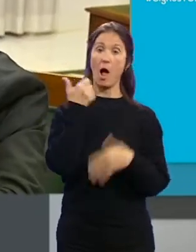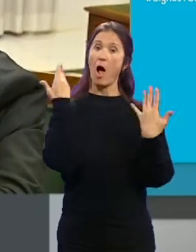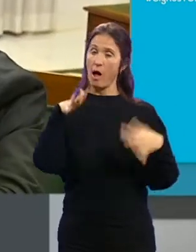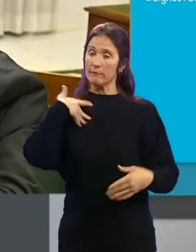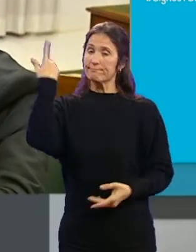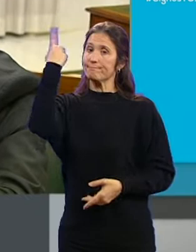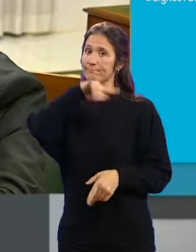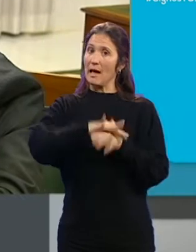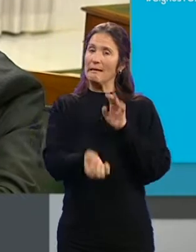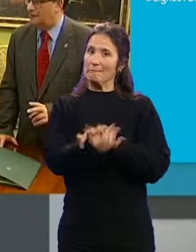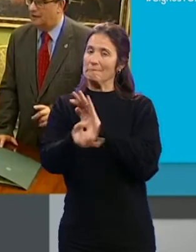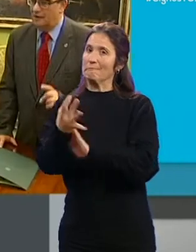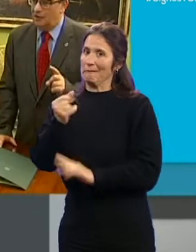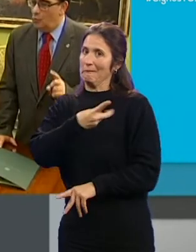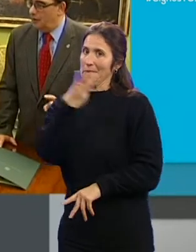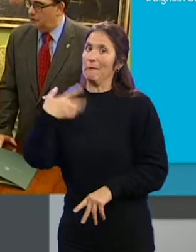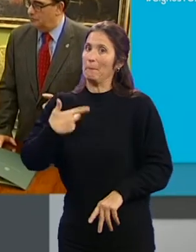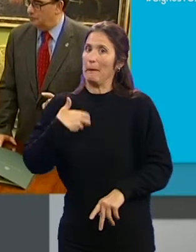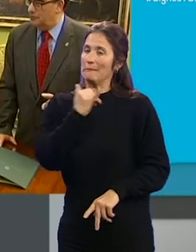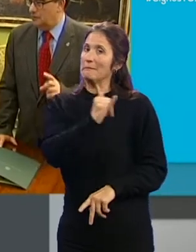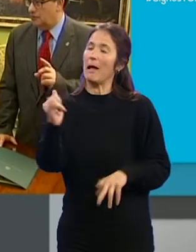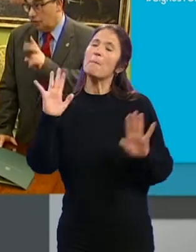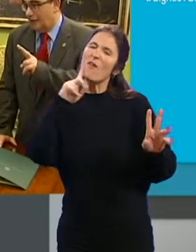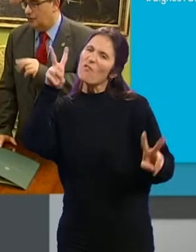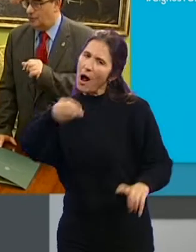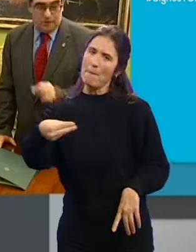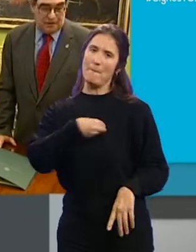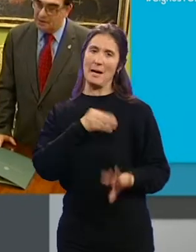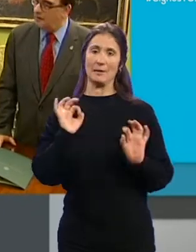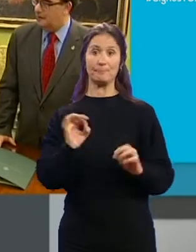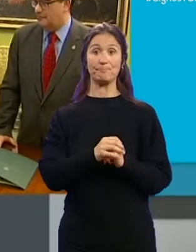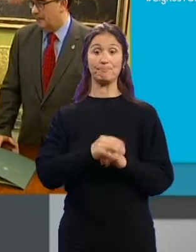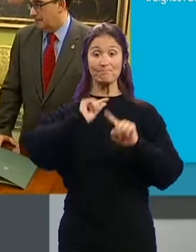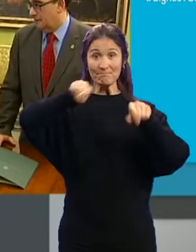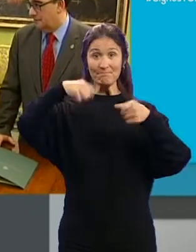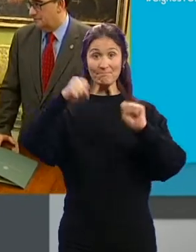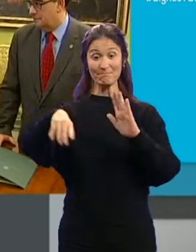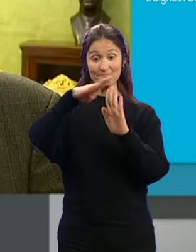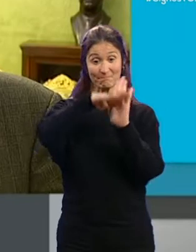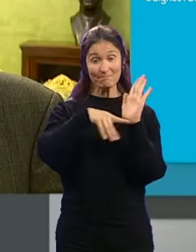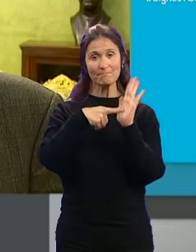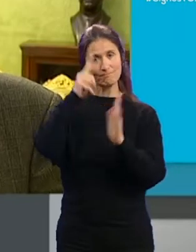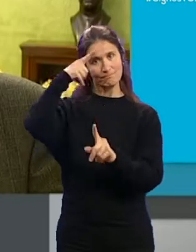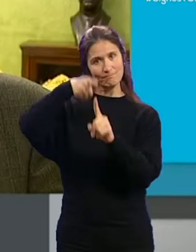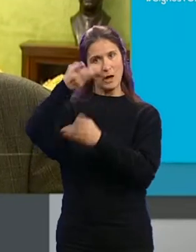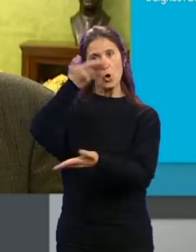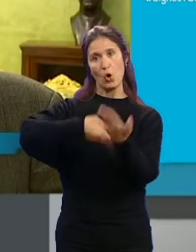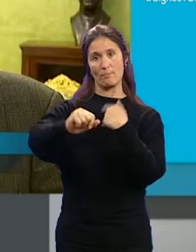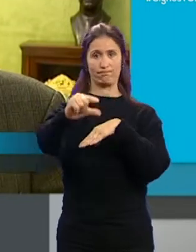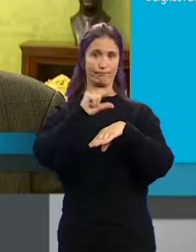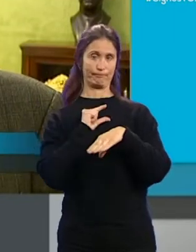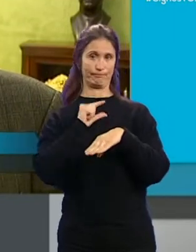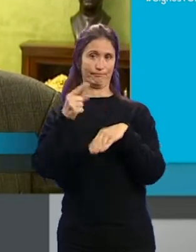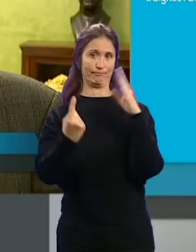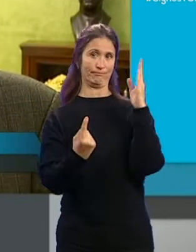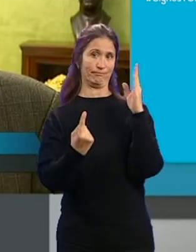de que crean alguna molestia... ...pero creen que merece la pena. El convenio lo que recoge es su colaboración económica con